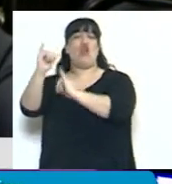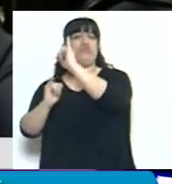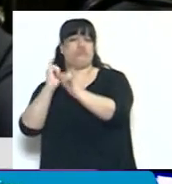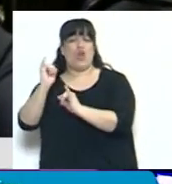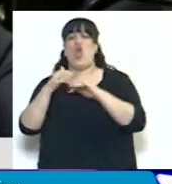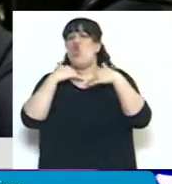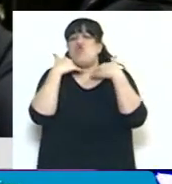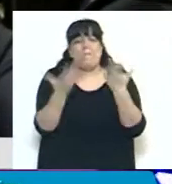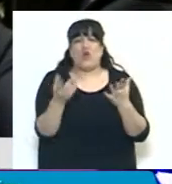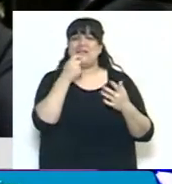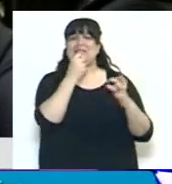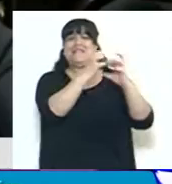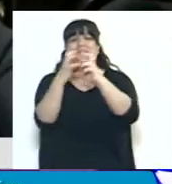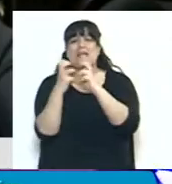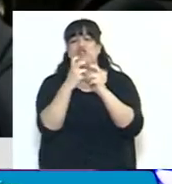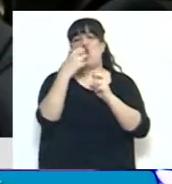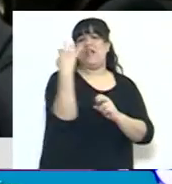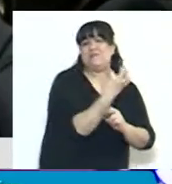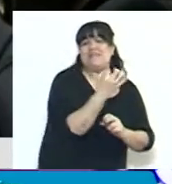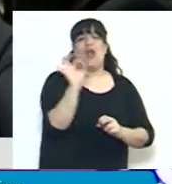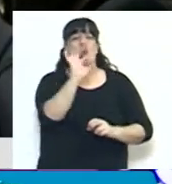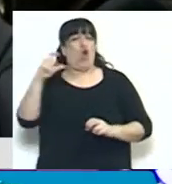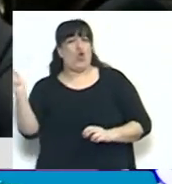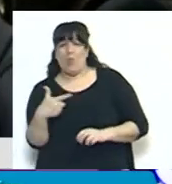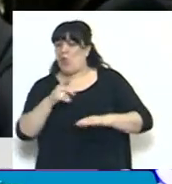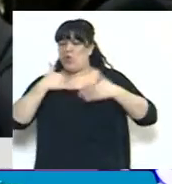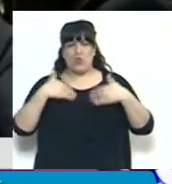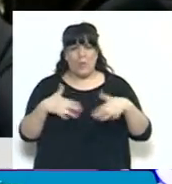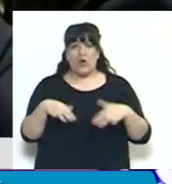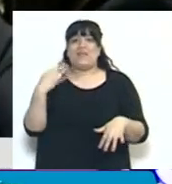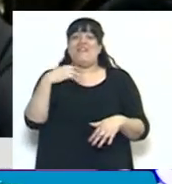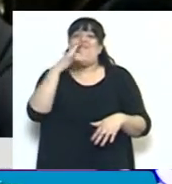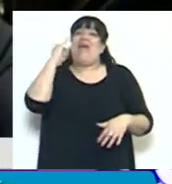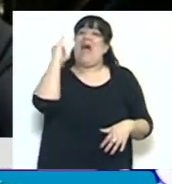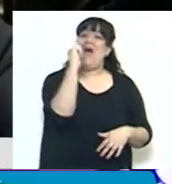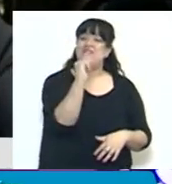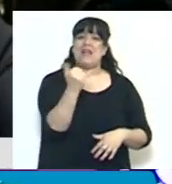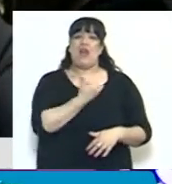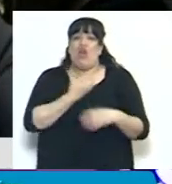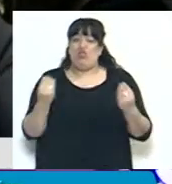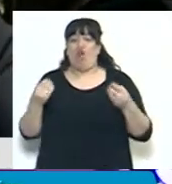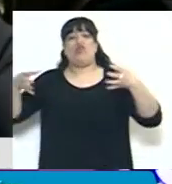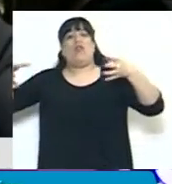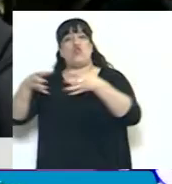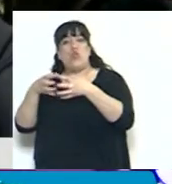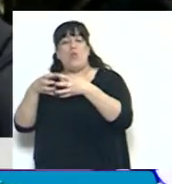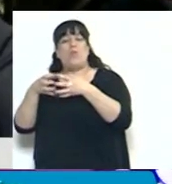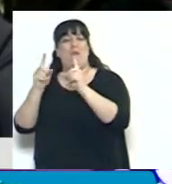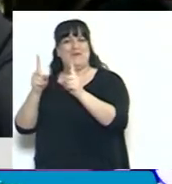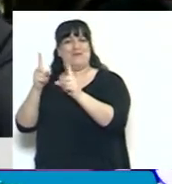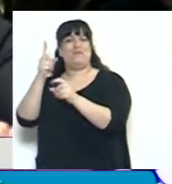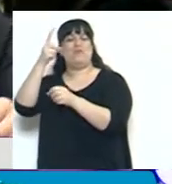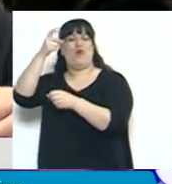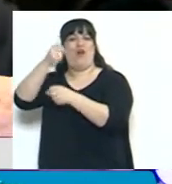sesión especial o una sesión de tablas, anunciarlo en la labor parlamentaria, que fue lo que hice